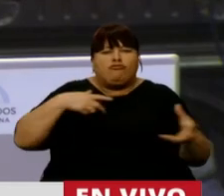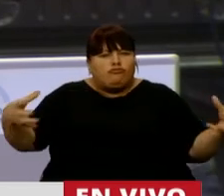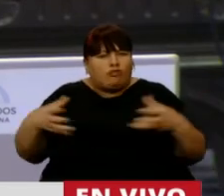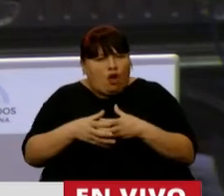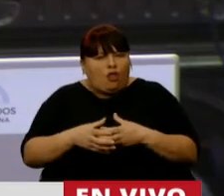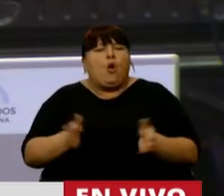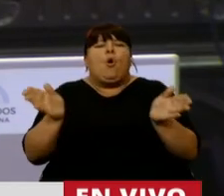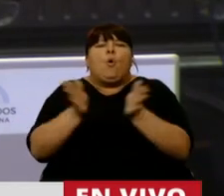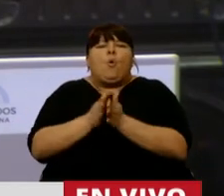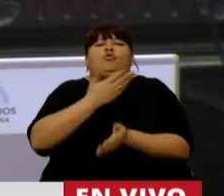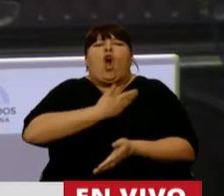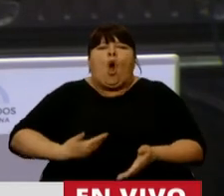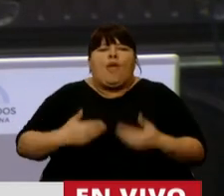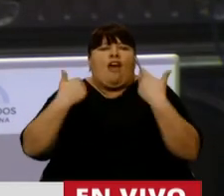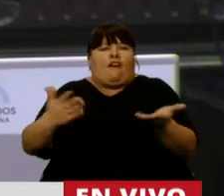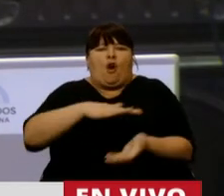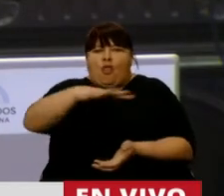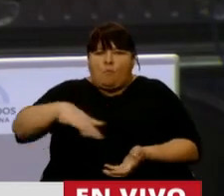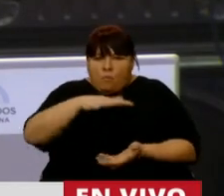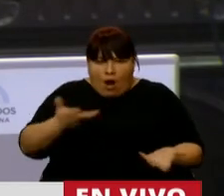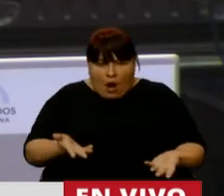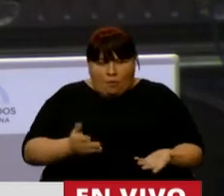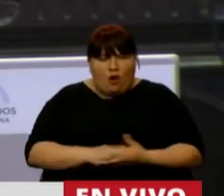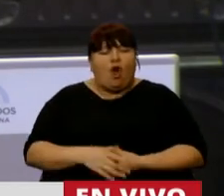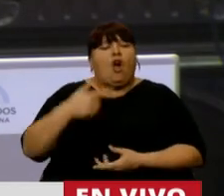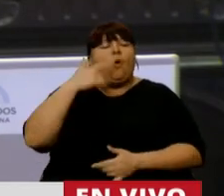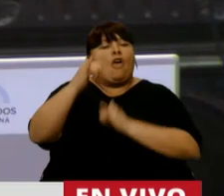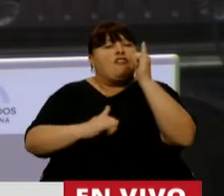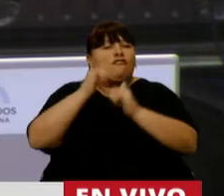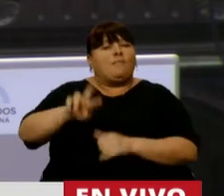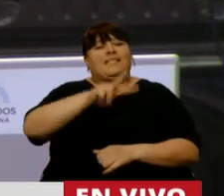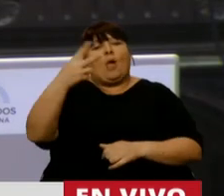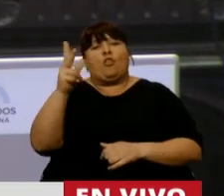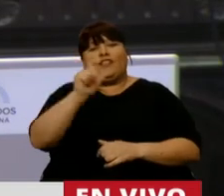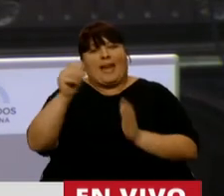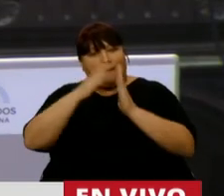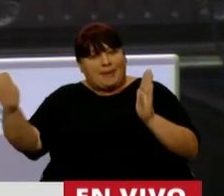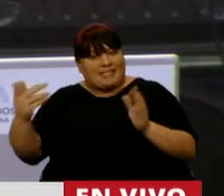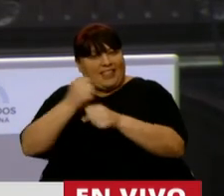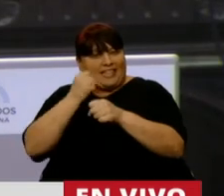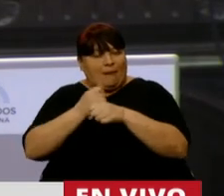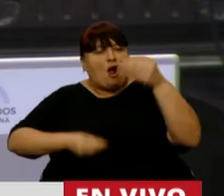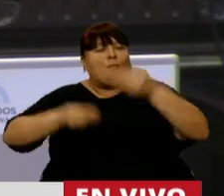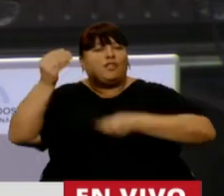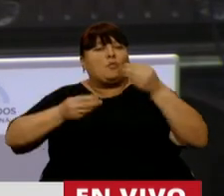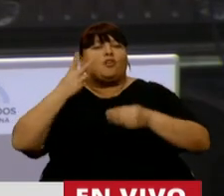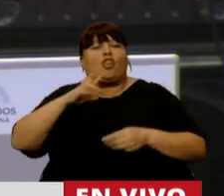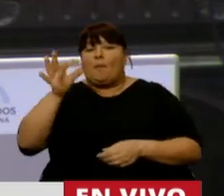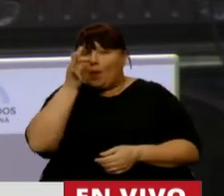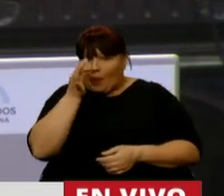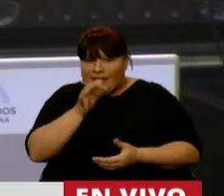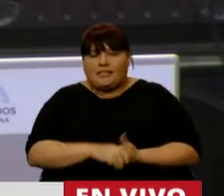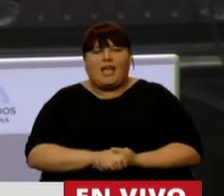y junto a un gobierno popular, vale aclarar, que en el informe del segundo trimestre de ejecución del presupuesto 2020,